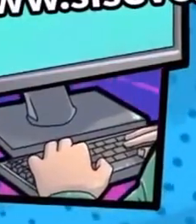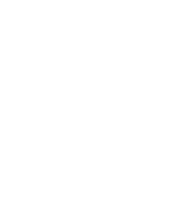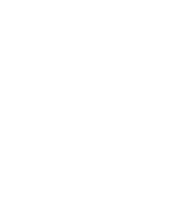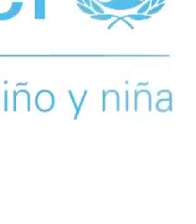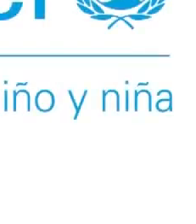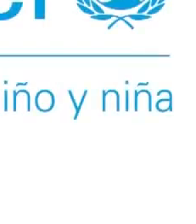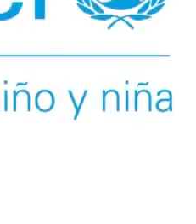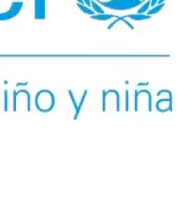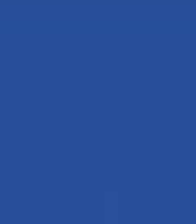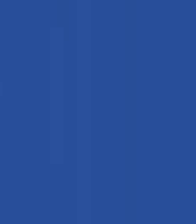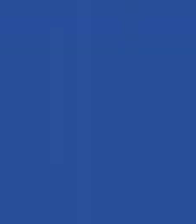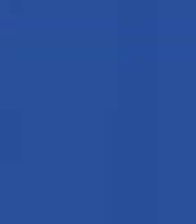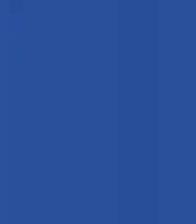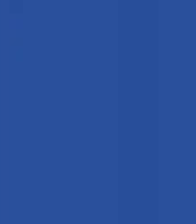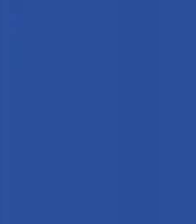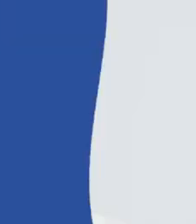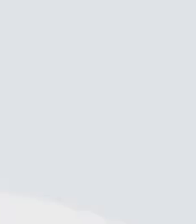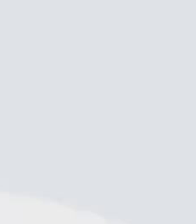ve.